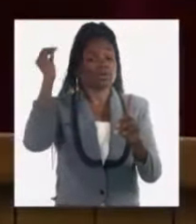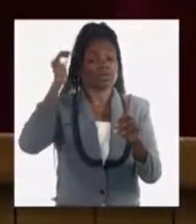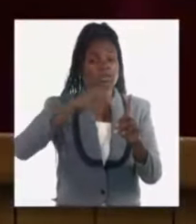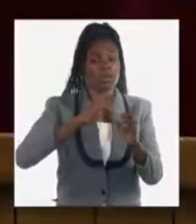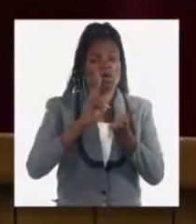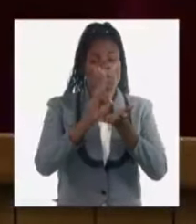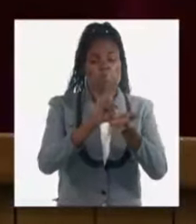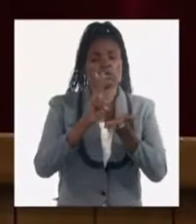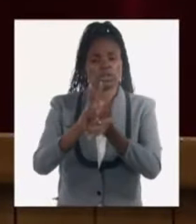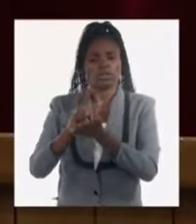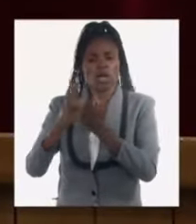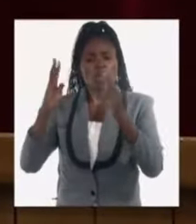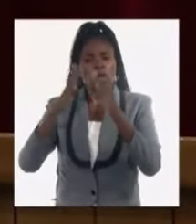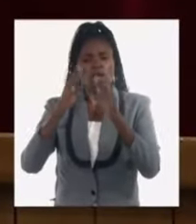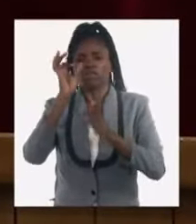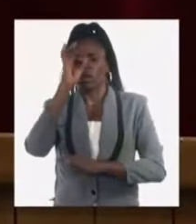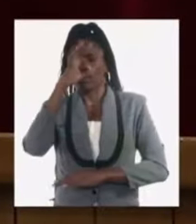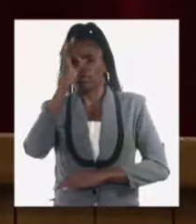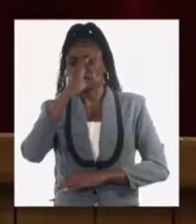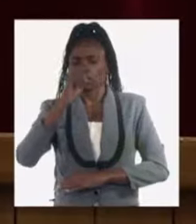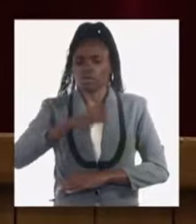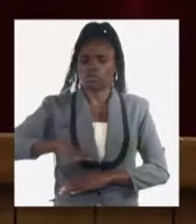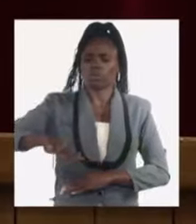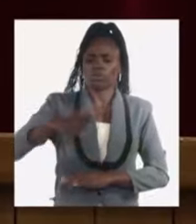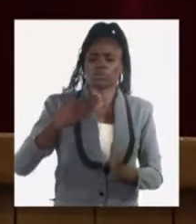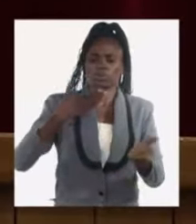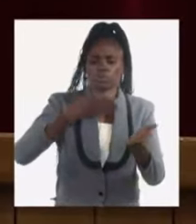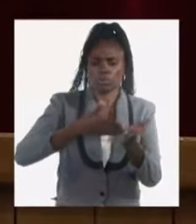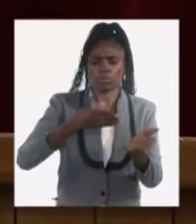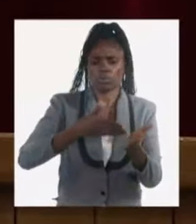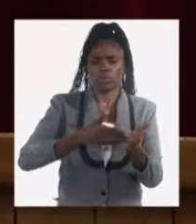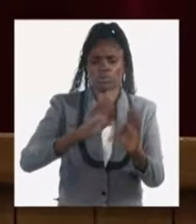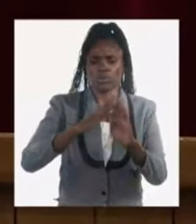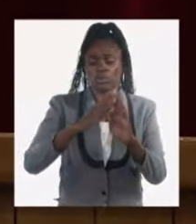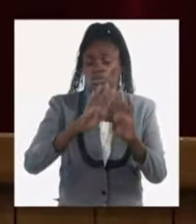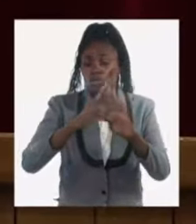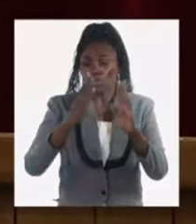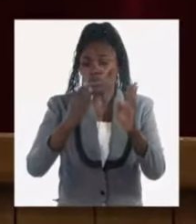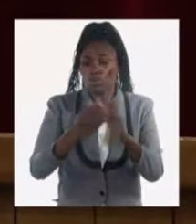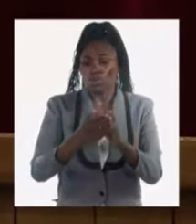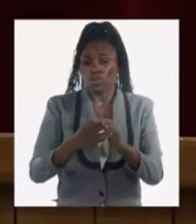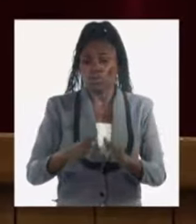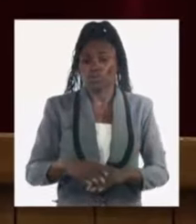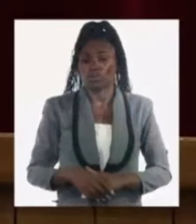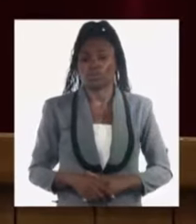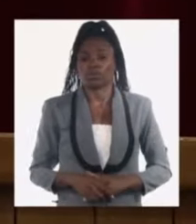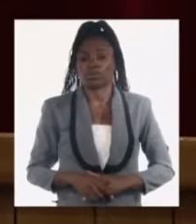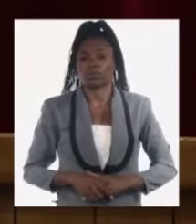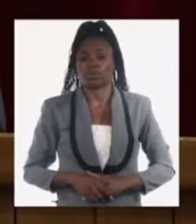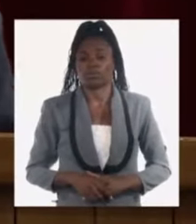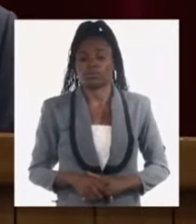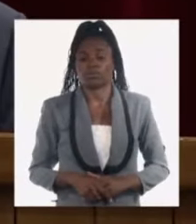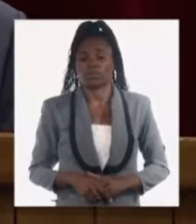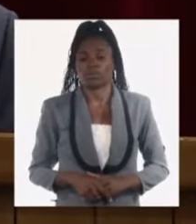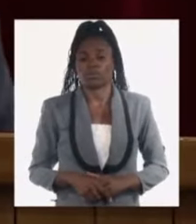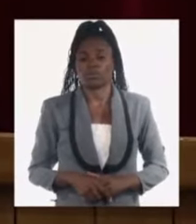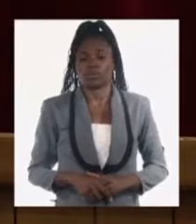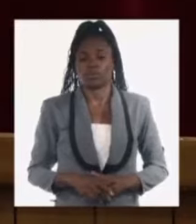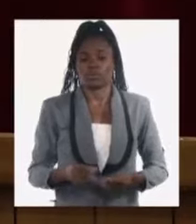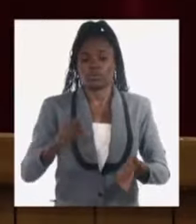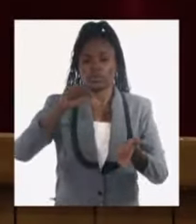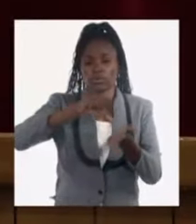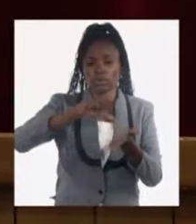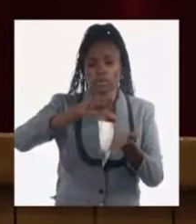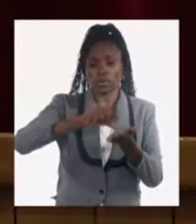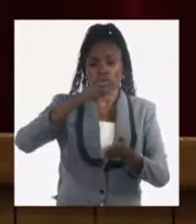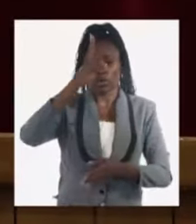visitado también las han visitado en los territorios todo lo que impacta eso en centros educacionales en centros de salud en empresas